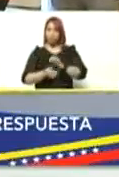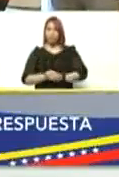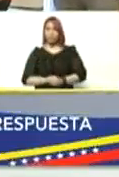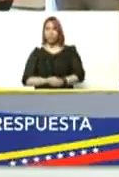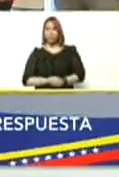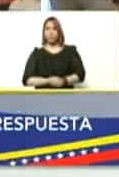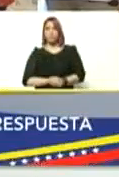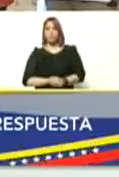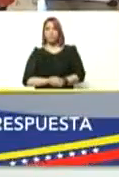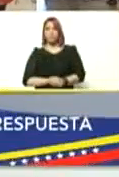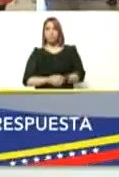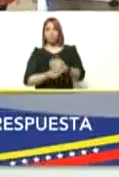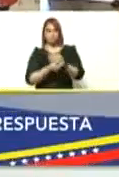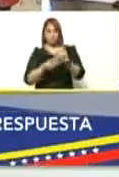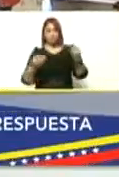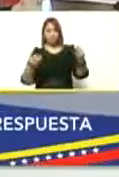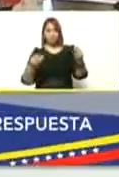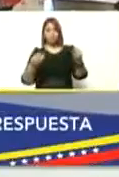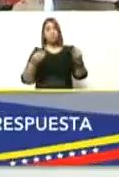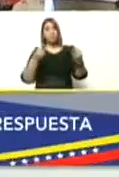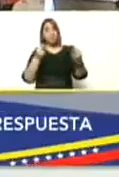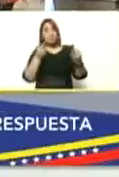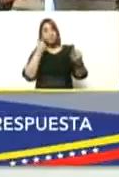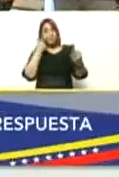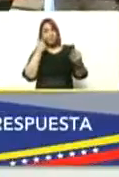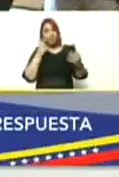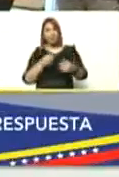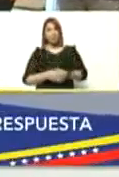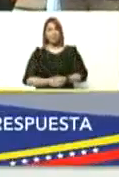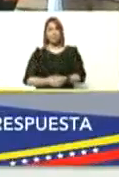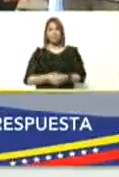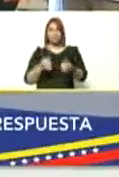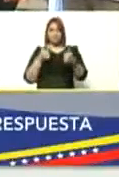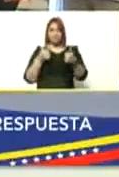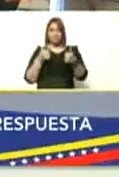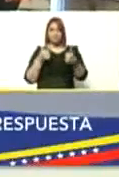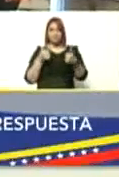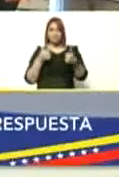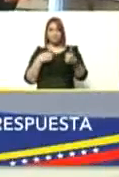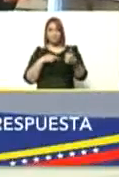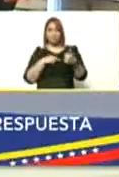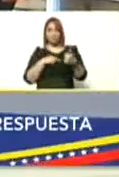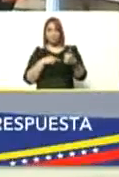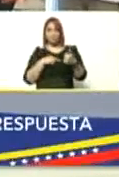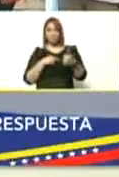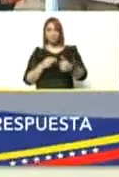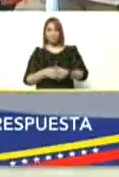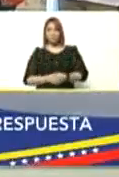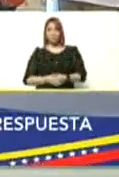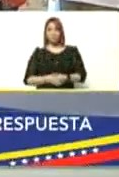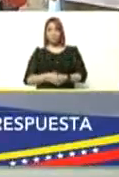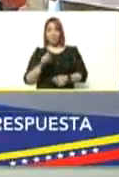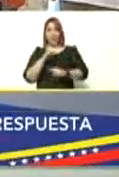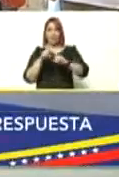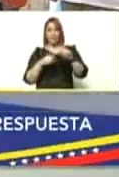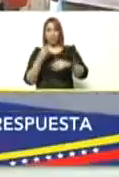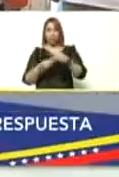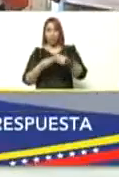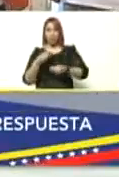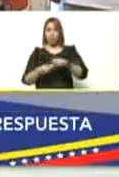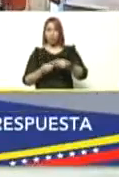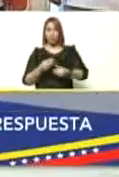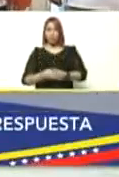aquí correcto pendiente muy bien hemos llegado fíjate la pregunta que se le ha hecho